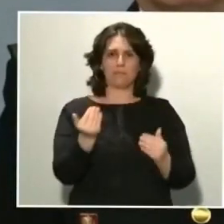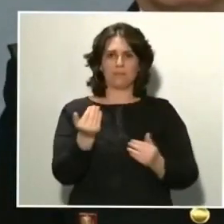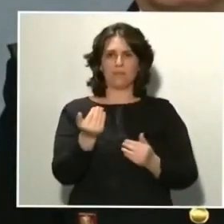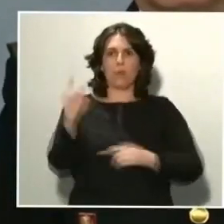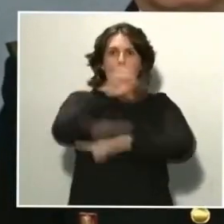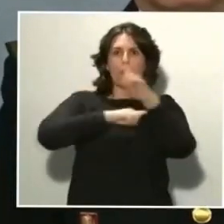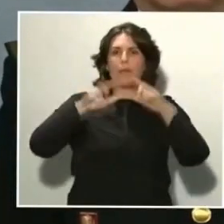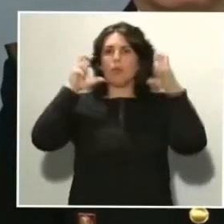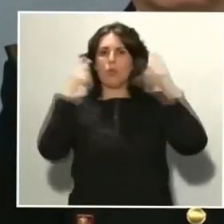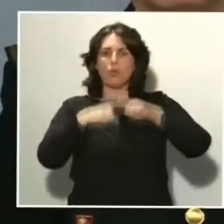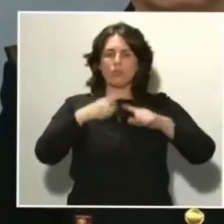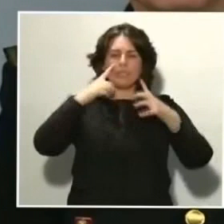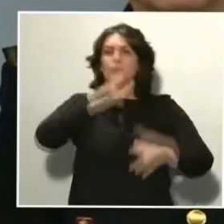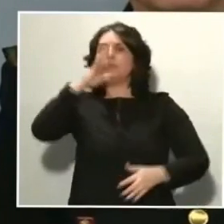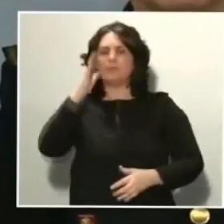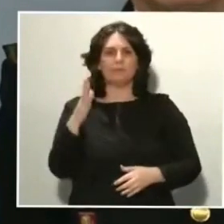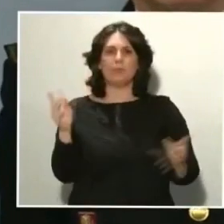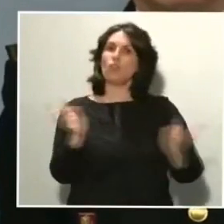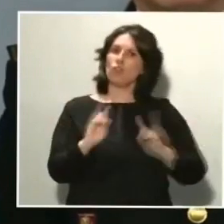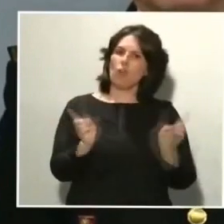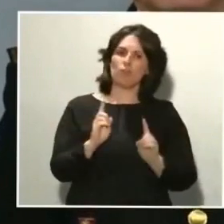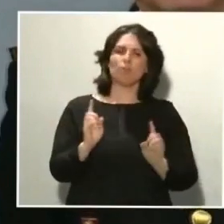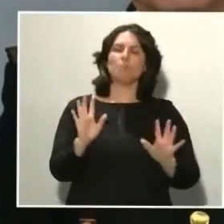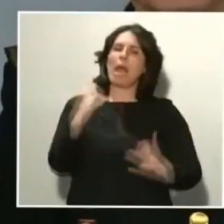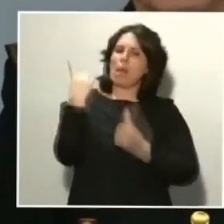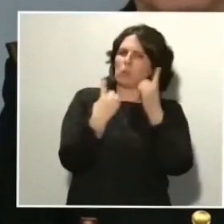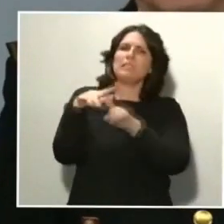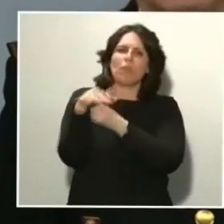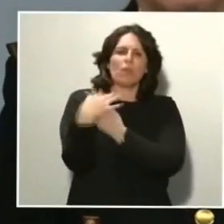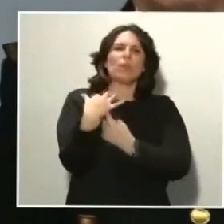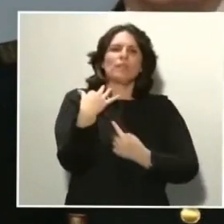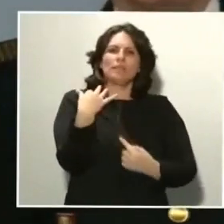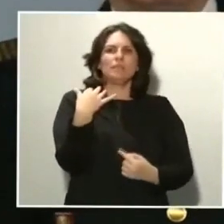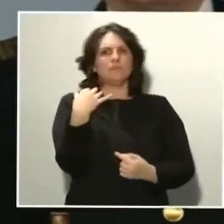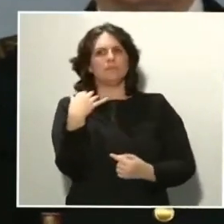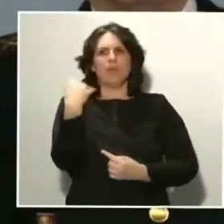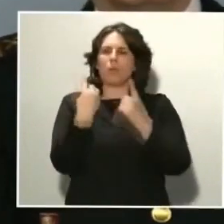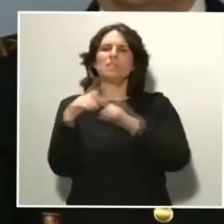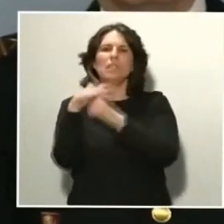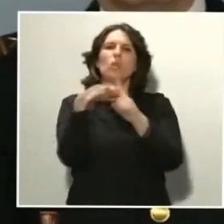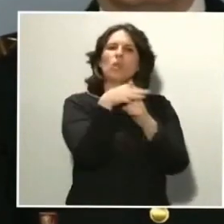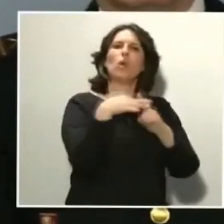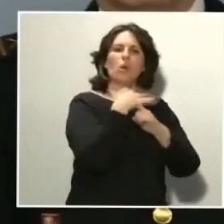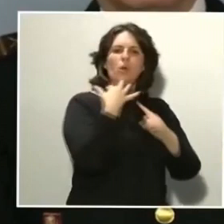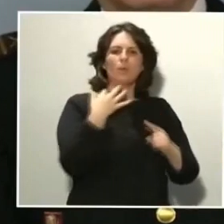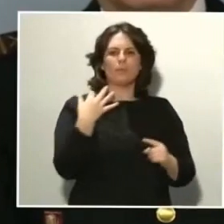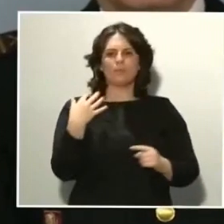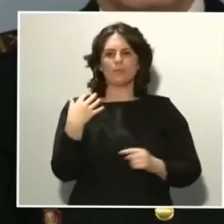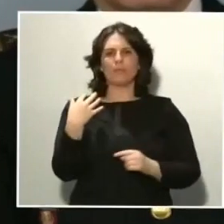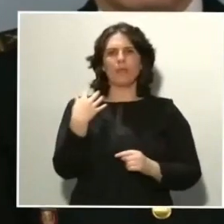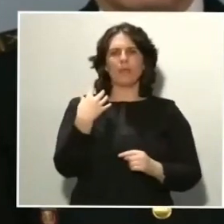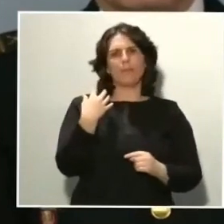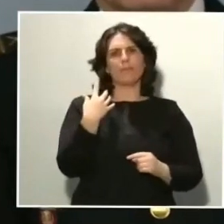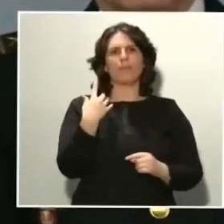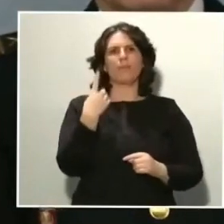No obstante, si ha habido situaciones que han requerido no solamente el velar por el cumplimiento de